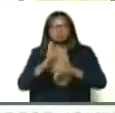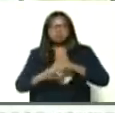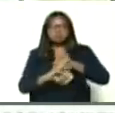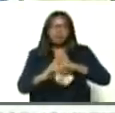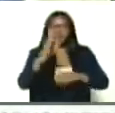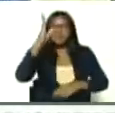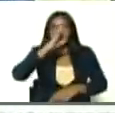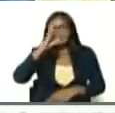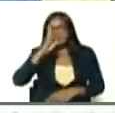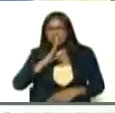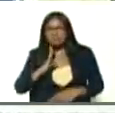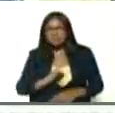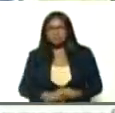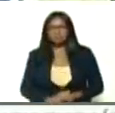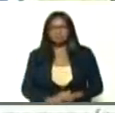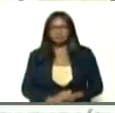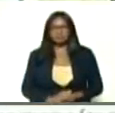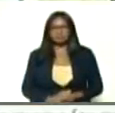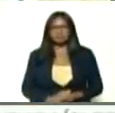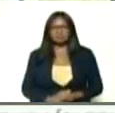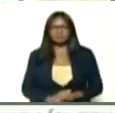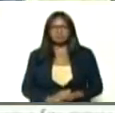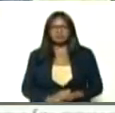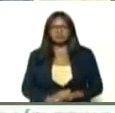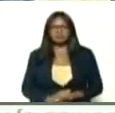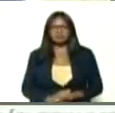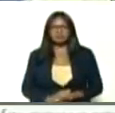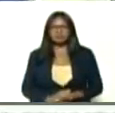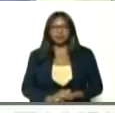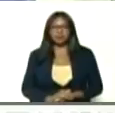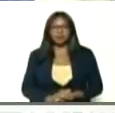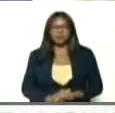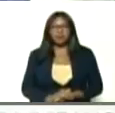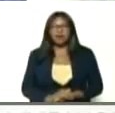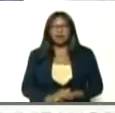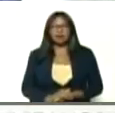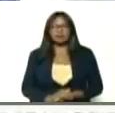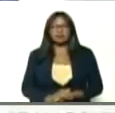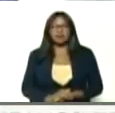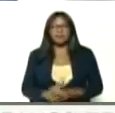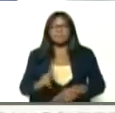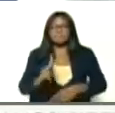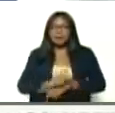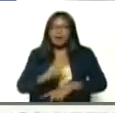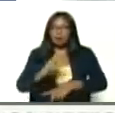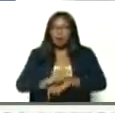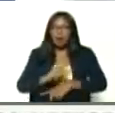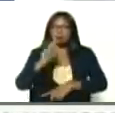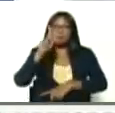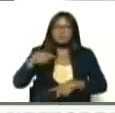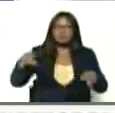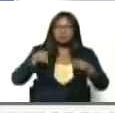el Paraguay, también había tenido, números bajos, hoy está, a punta del colapso,